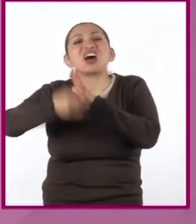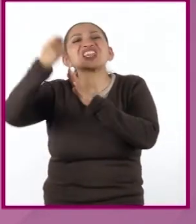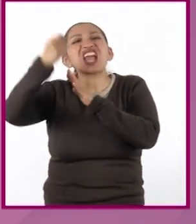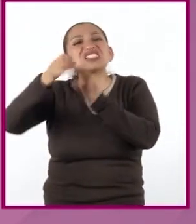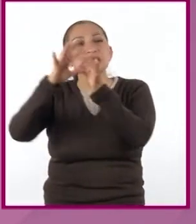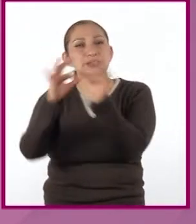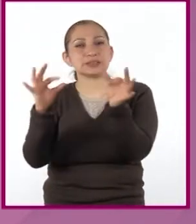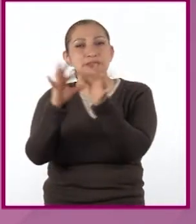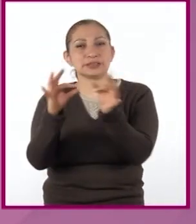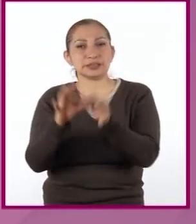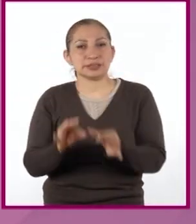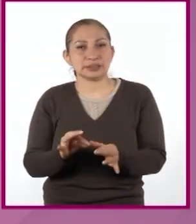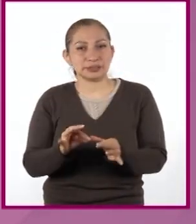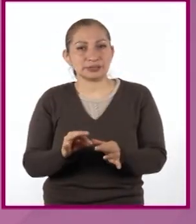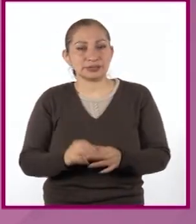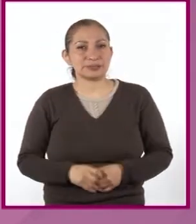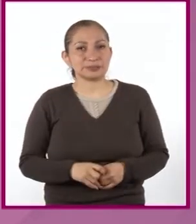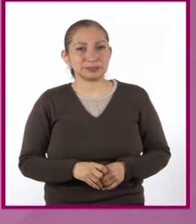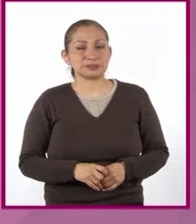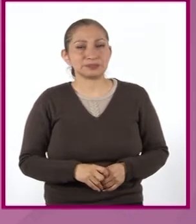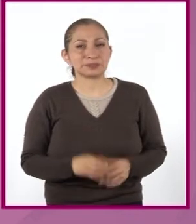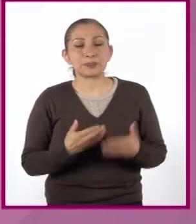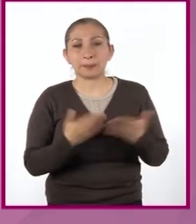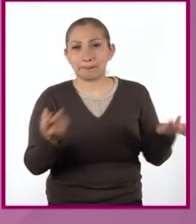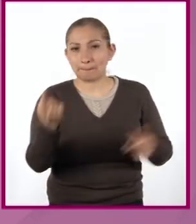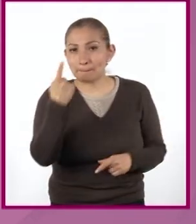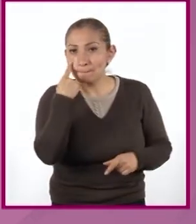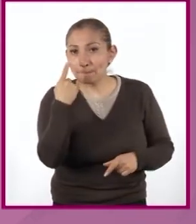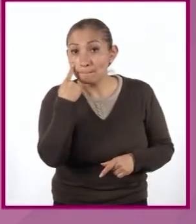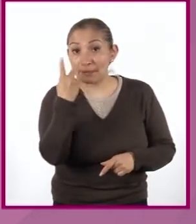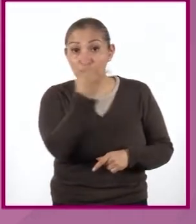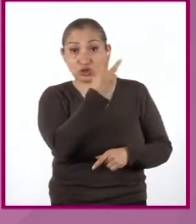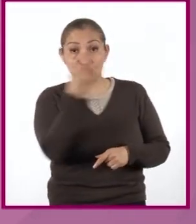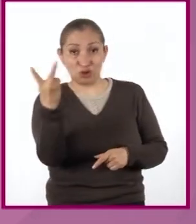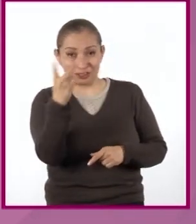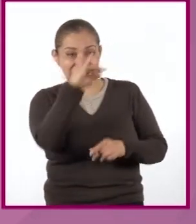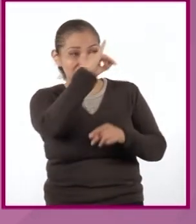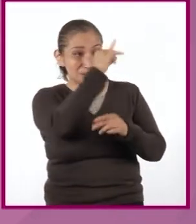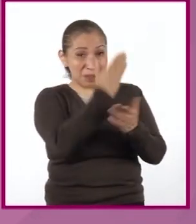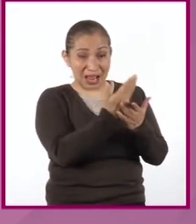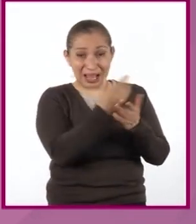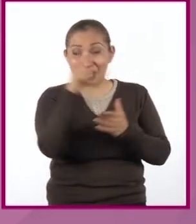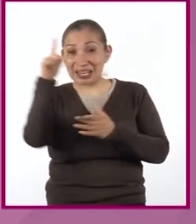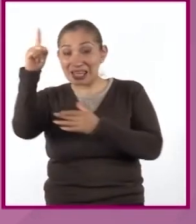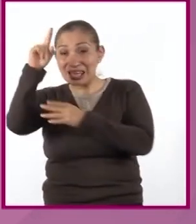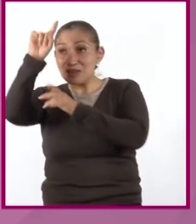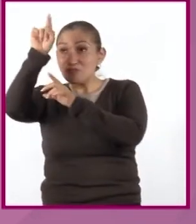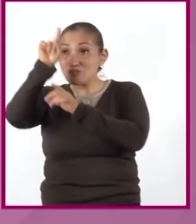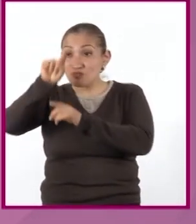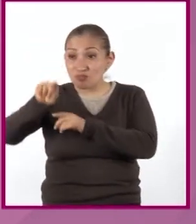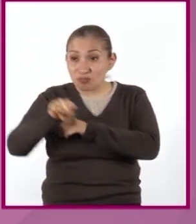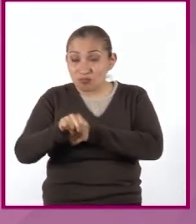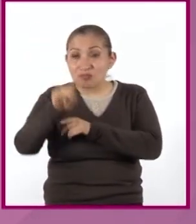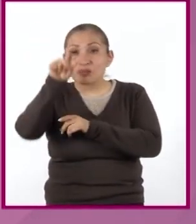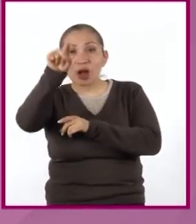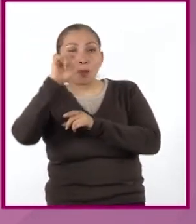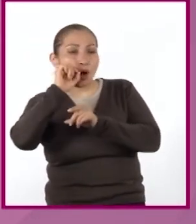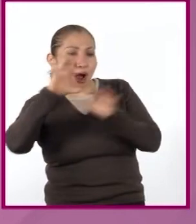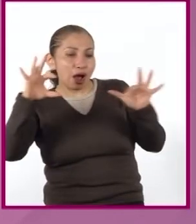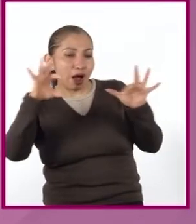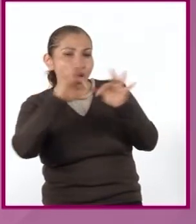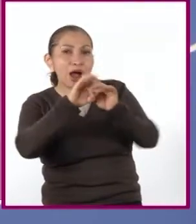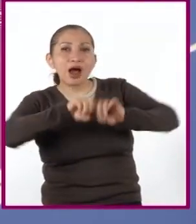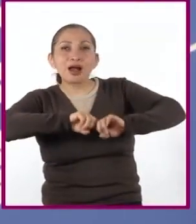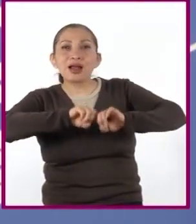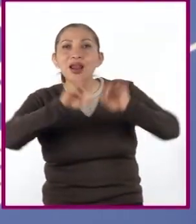la explicación. Ahora bien, los dos se pueden plasmar para que se aclara nuestra investigación